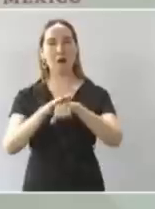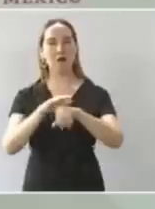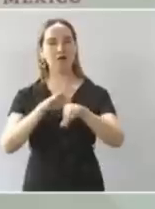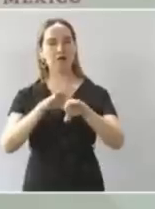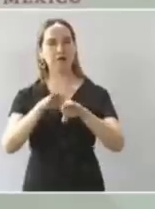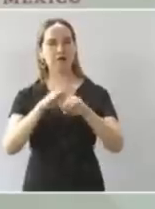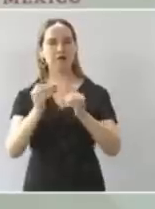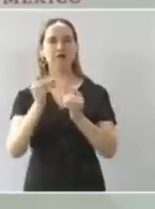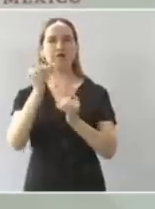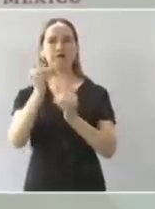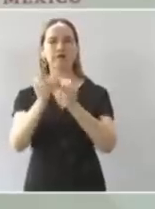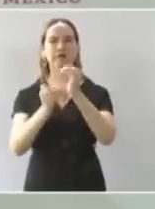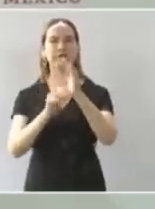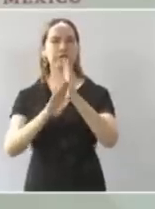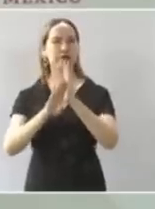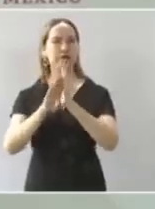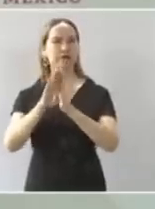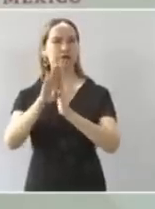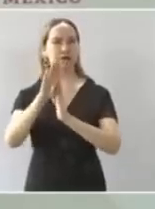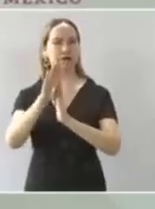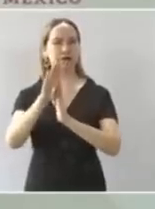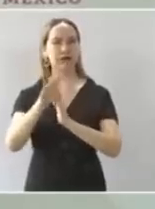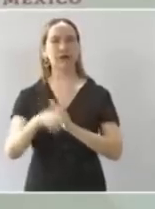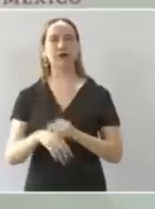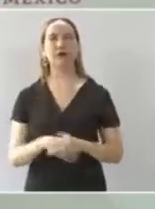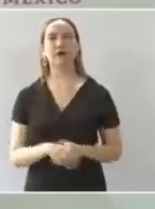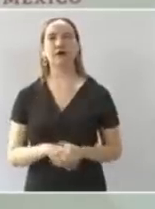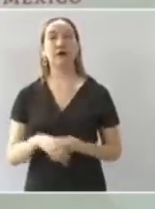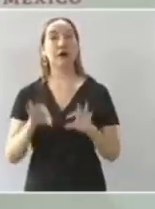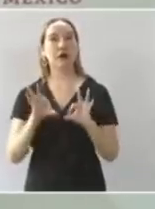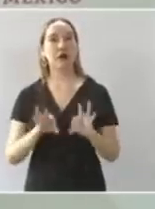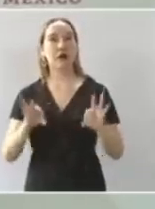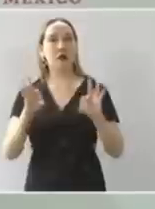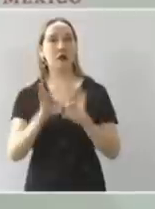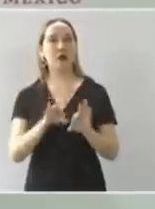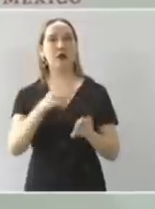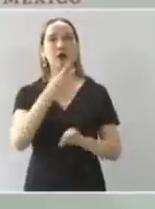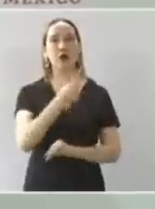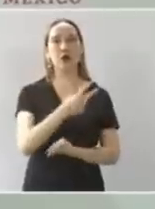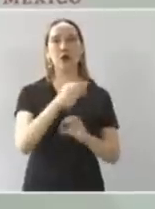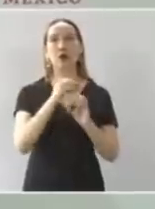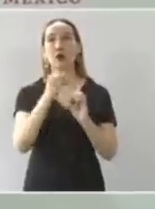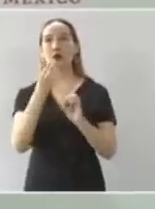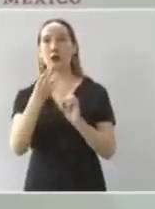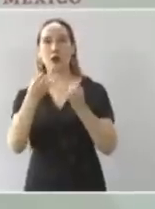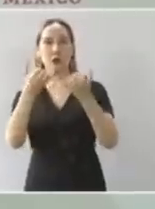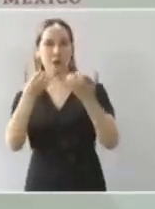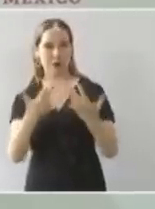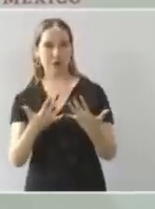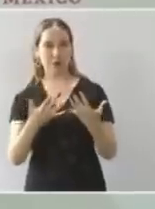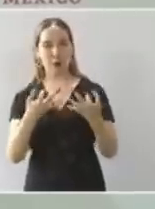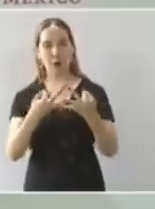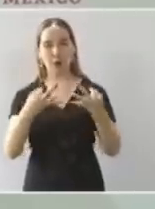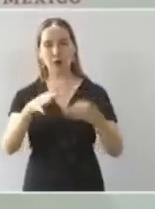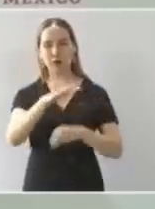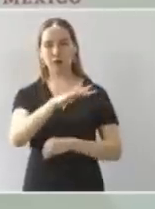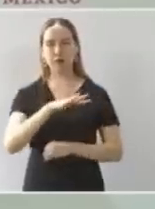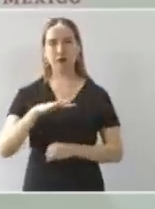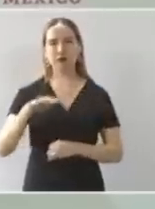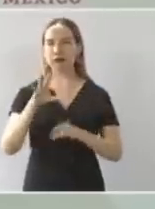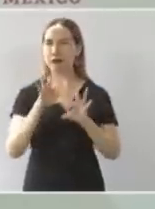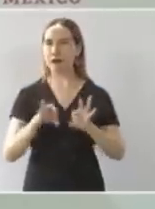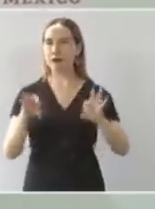que sea 2 3 toneladas por hectárea que eso es lo que más o menos rinde